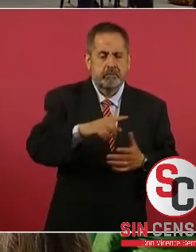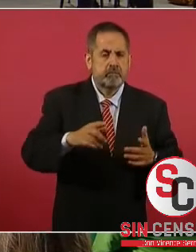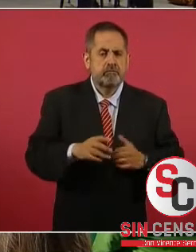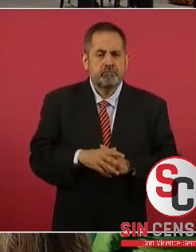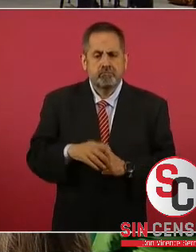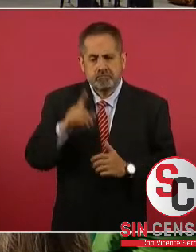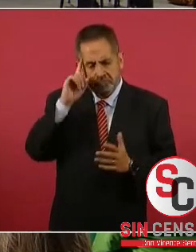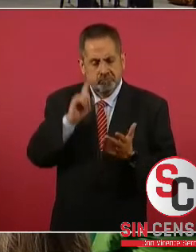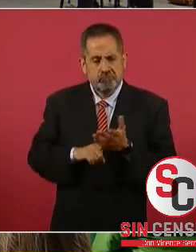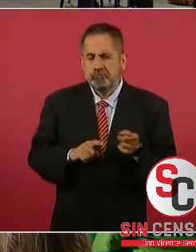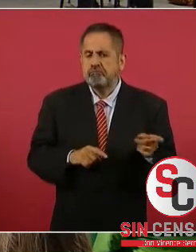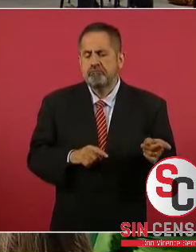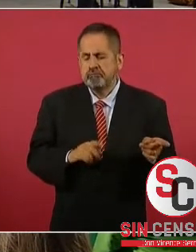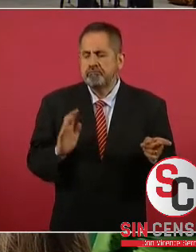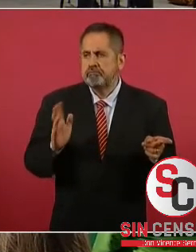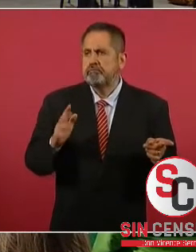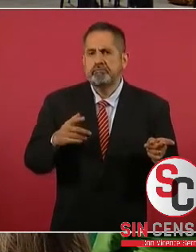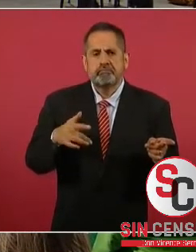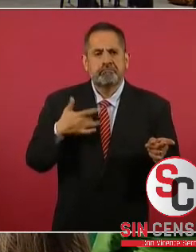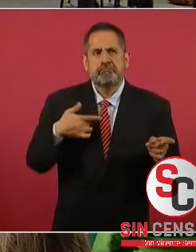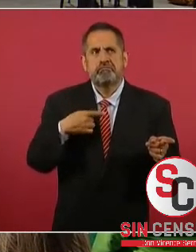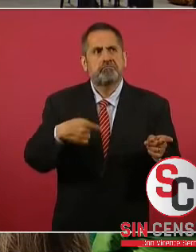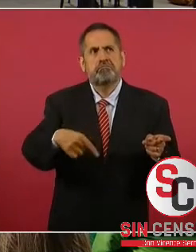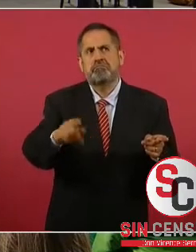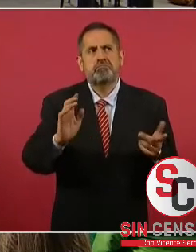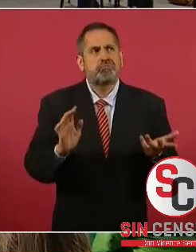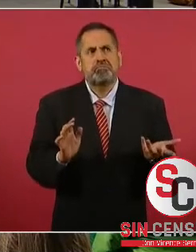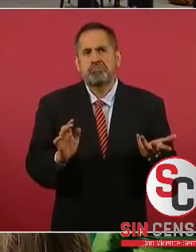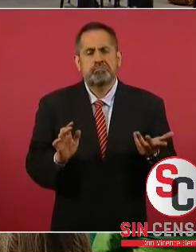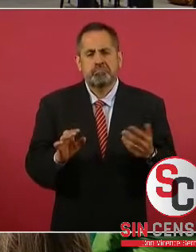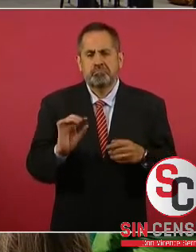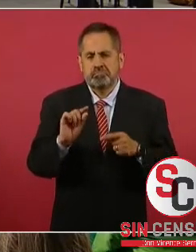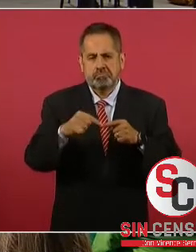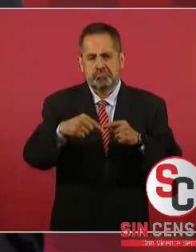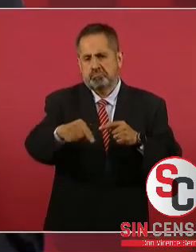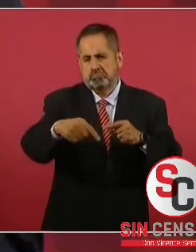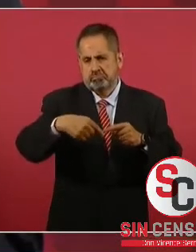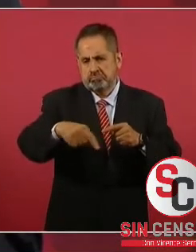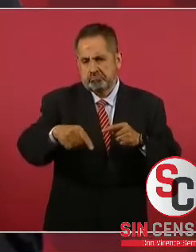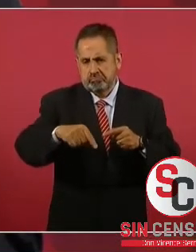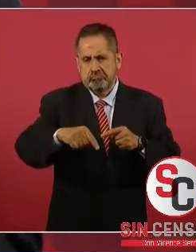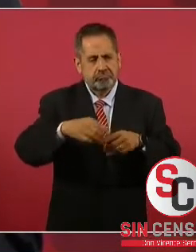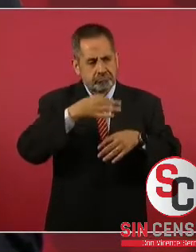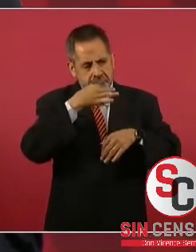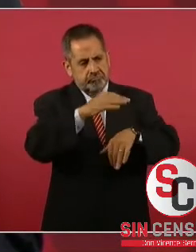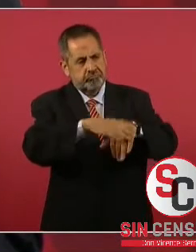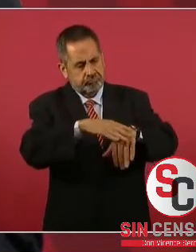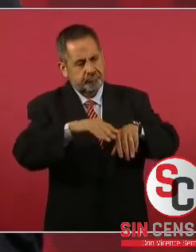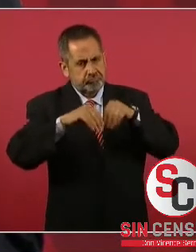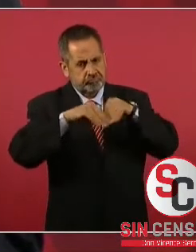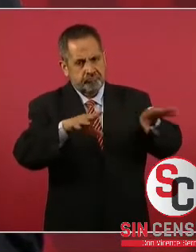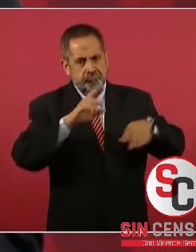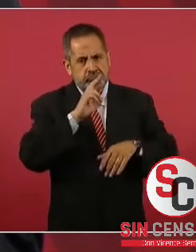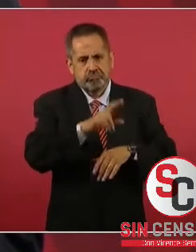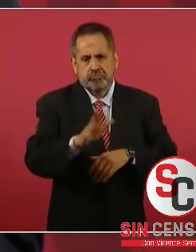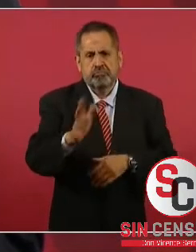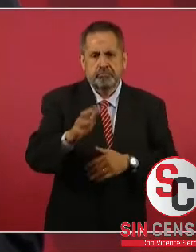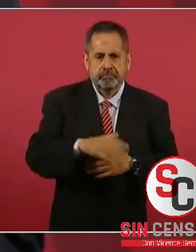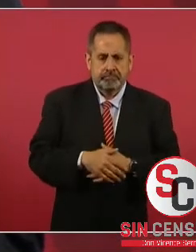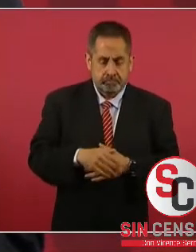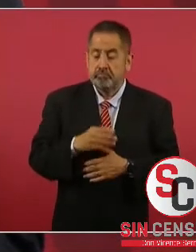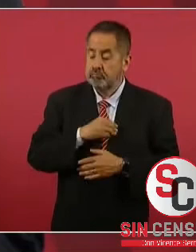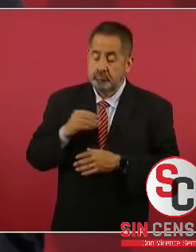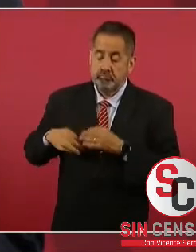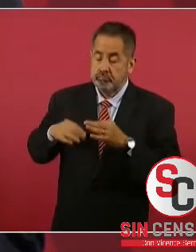Yo creo que en pocos días van a tener ya respuesta. Vamos a